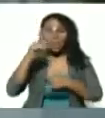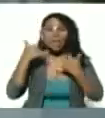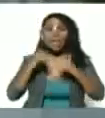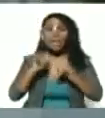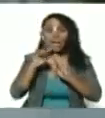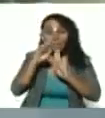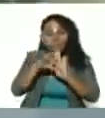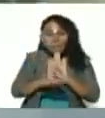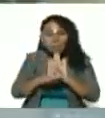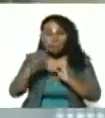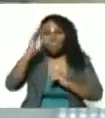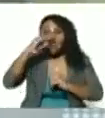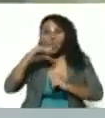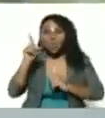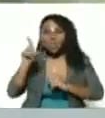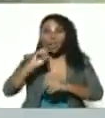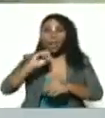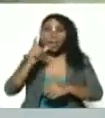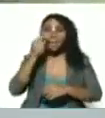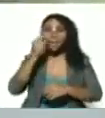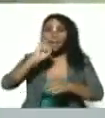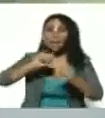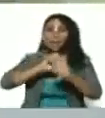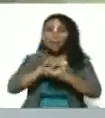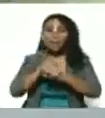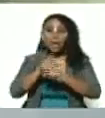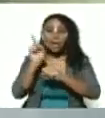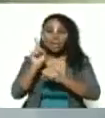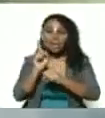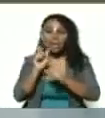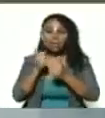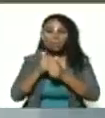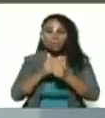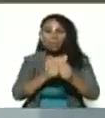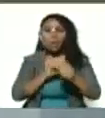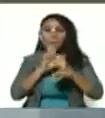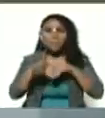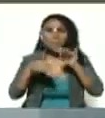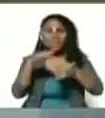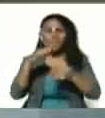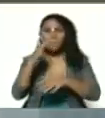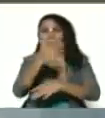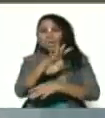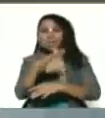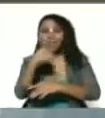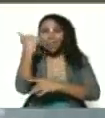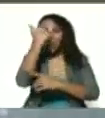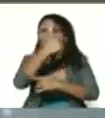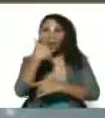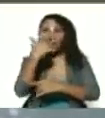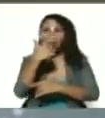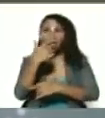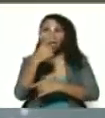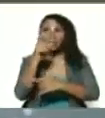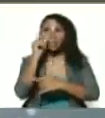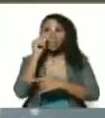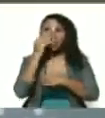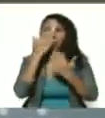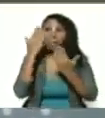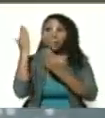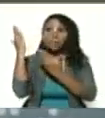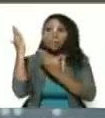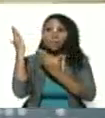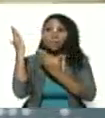la hija menor, que sigue sus pasos. Muy parecido al rostro de Delsi al rostro de su padre, ¿verdad?